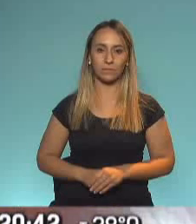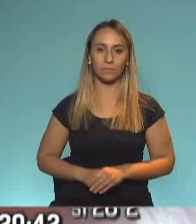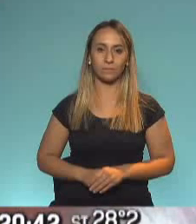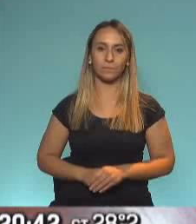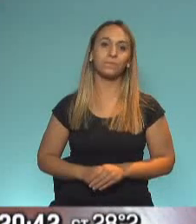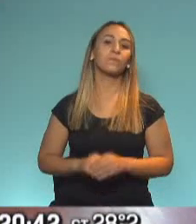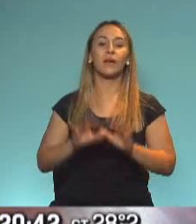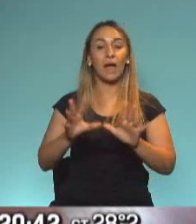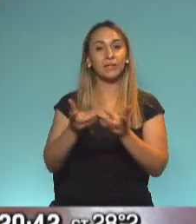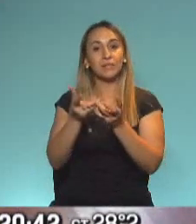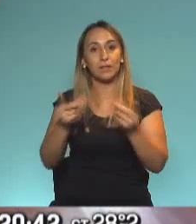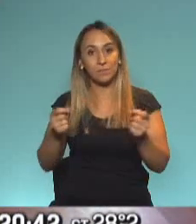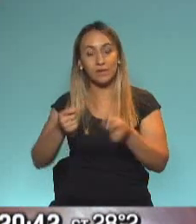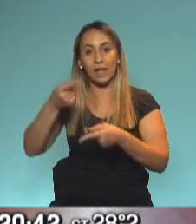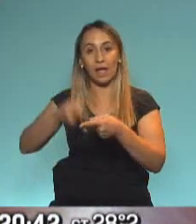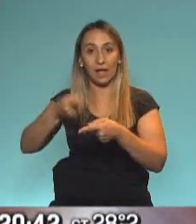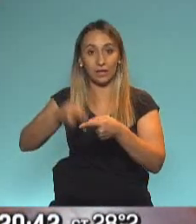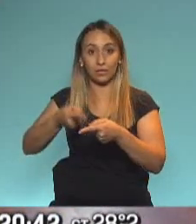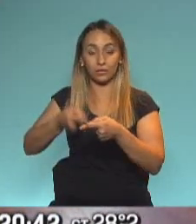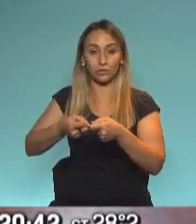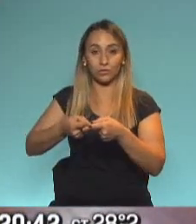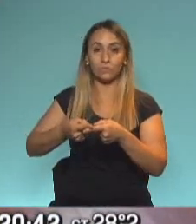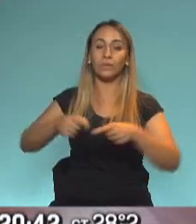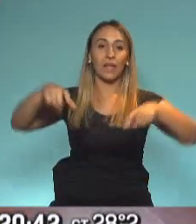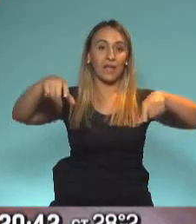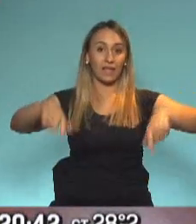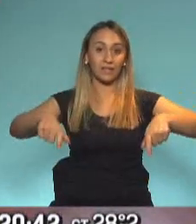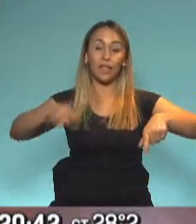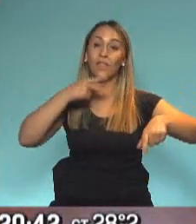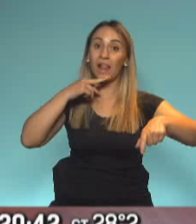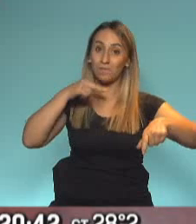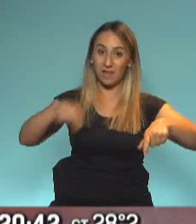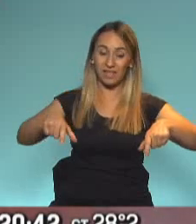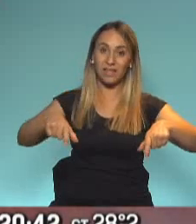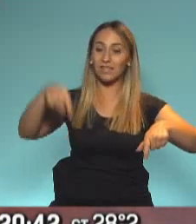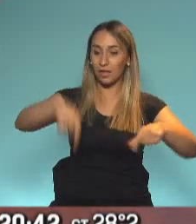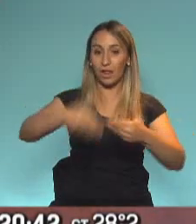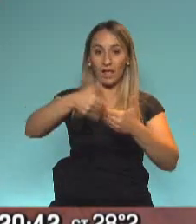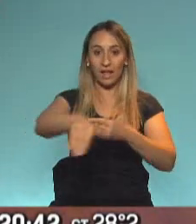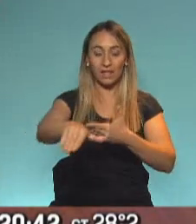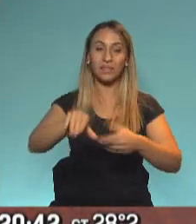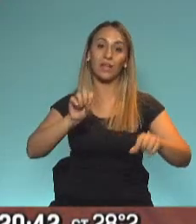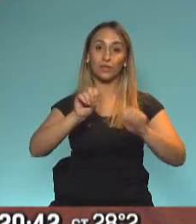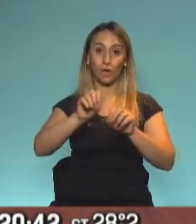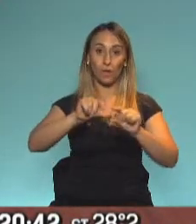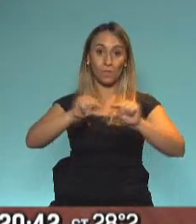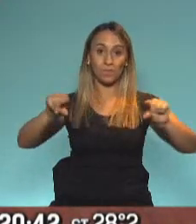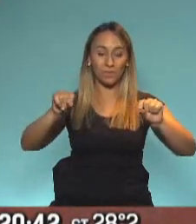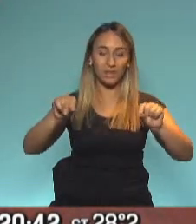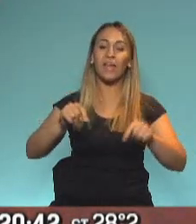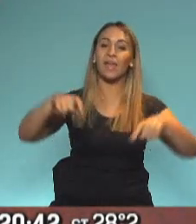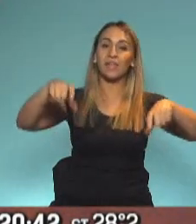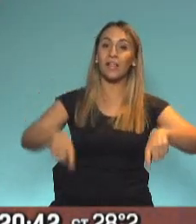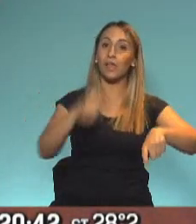Termina así entonces el acto en el Estadio Ciudad de la Plata, que a partir de hoy empezará a llamarse Estadio Único